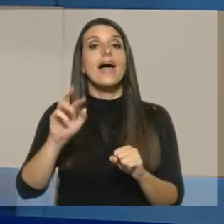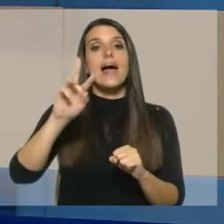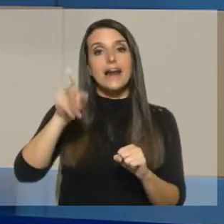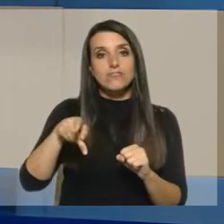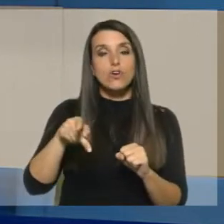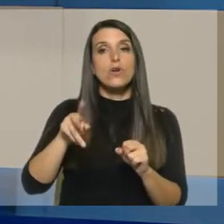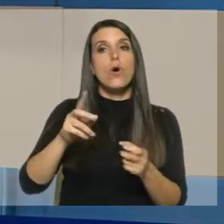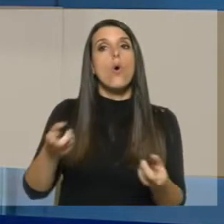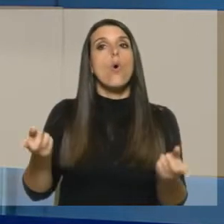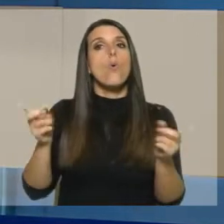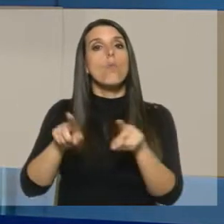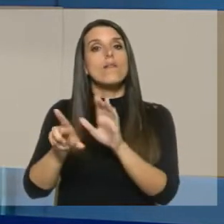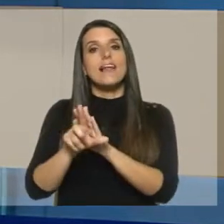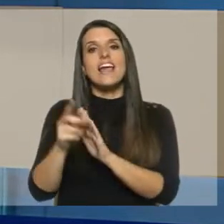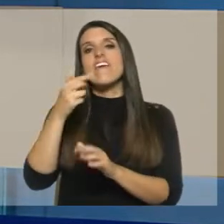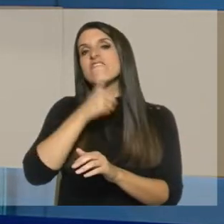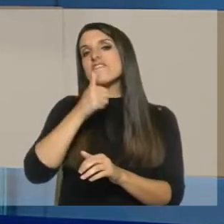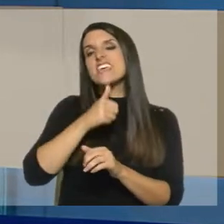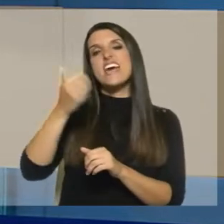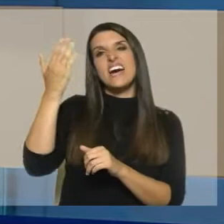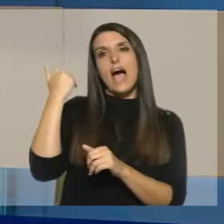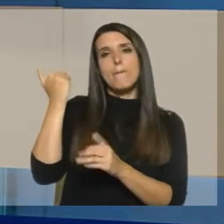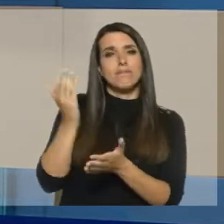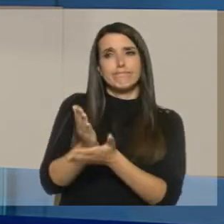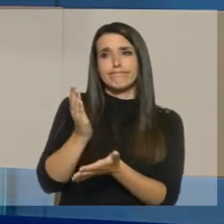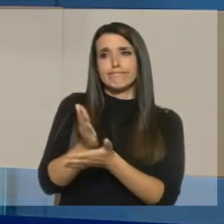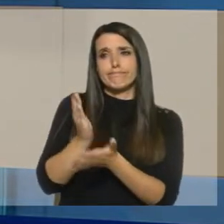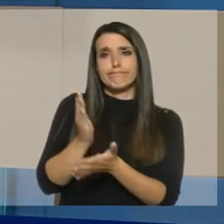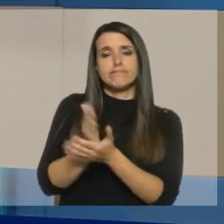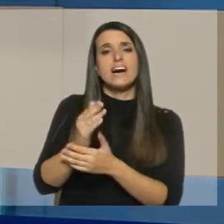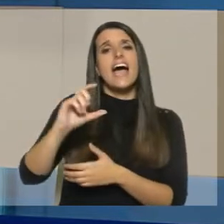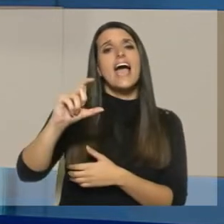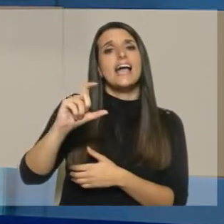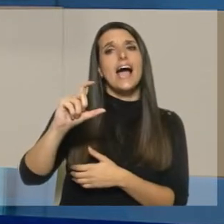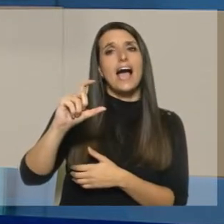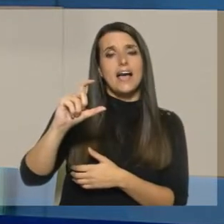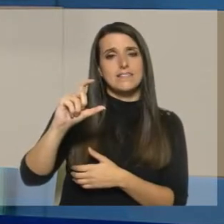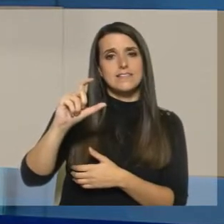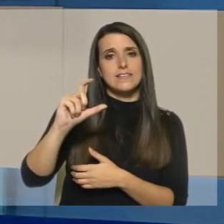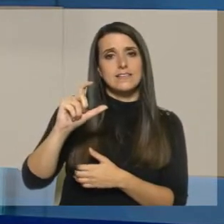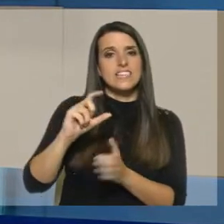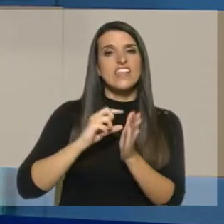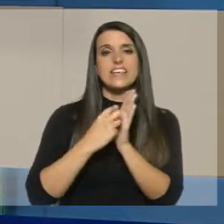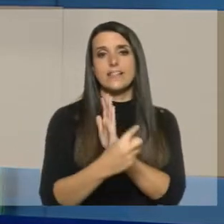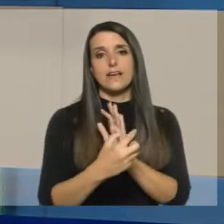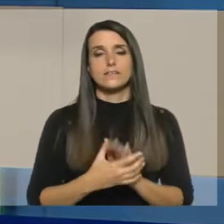que se vuelva a la legislación anterior, que era más rígida respecto a las cajillas y al etiquetado.